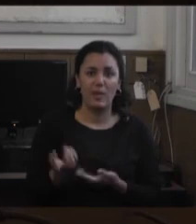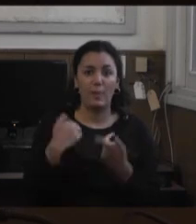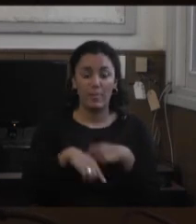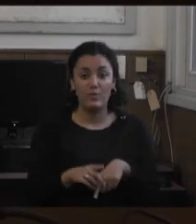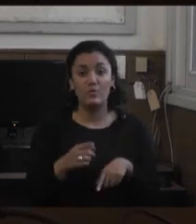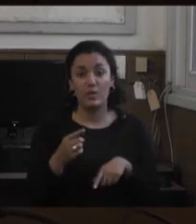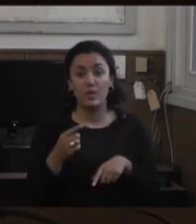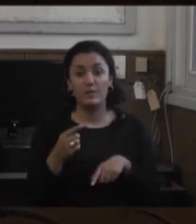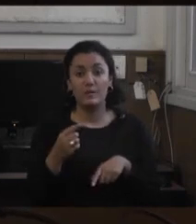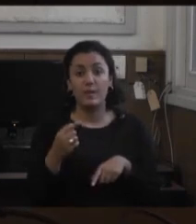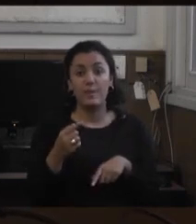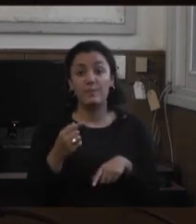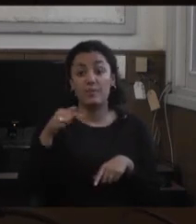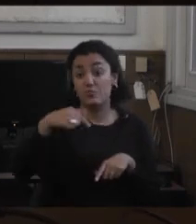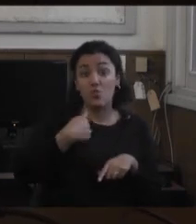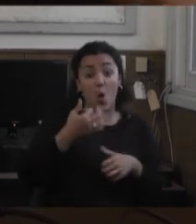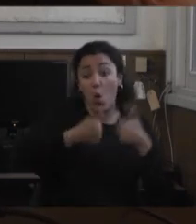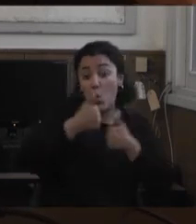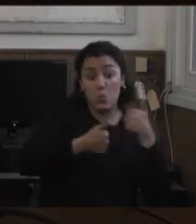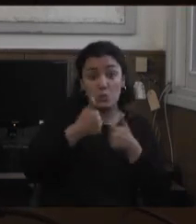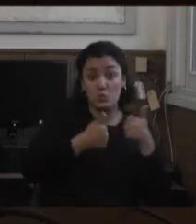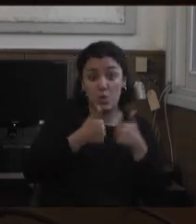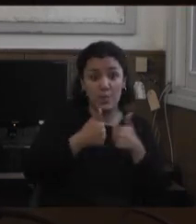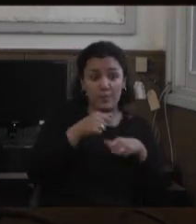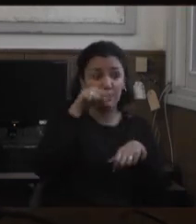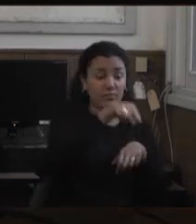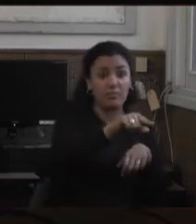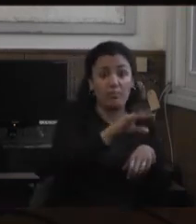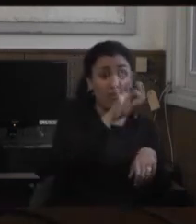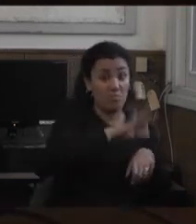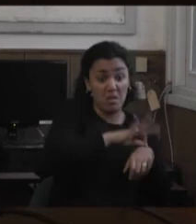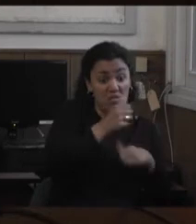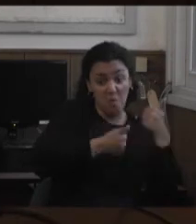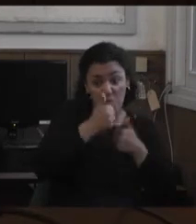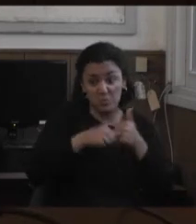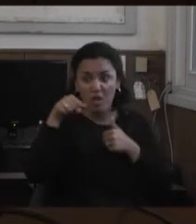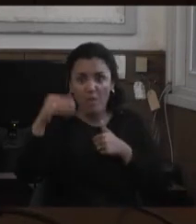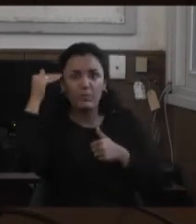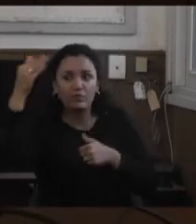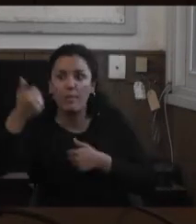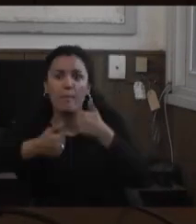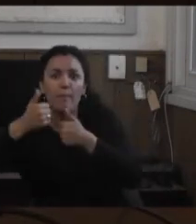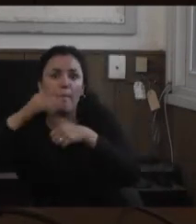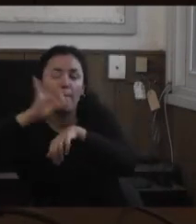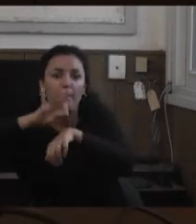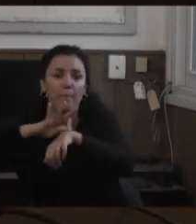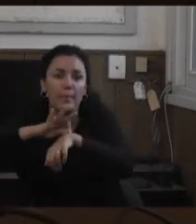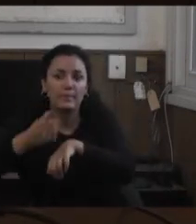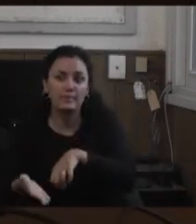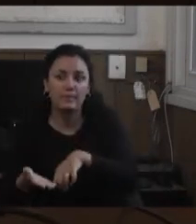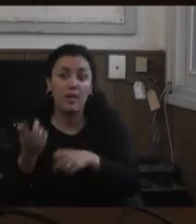o que de un concurso pasa a ser médico a docente de medicina de ingeniero a docente de una materia y le faltan recursos